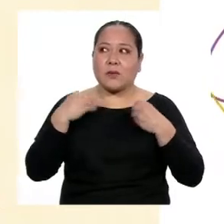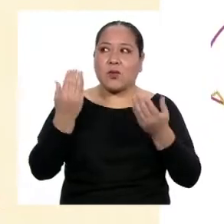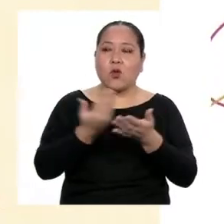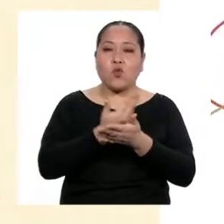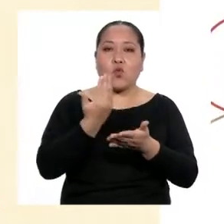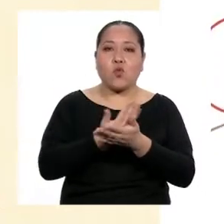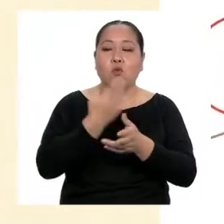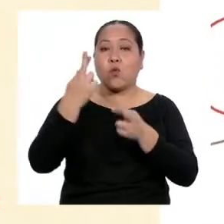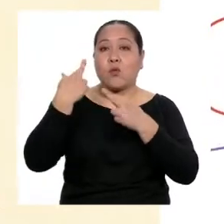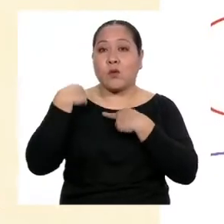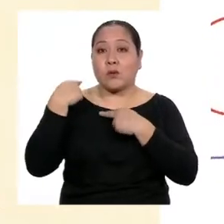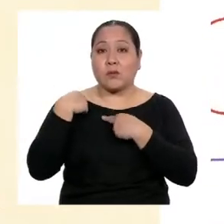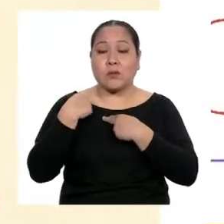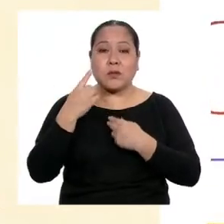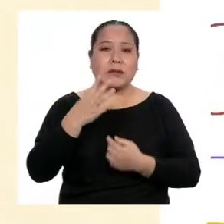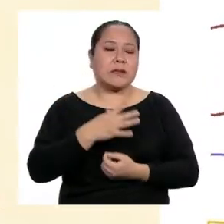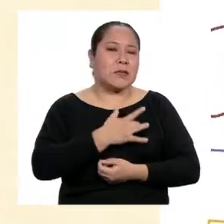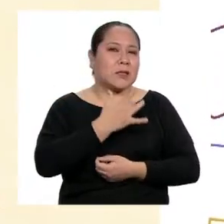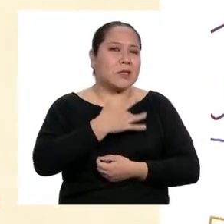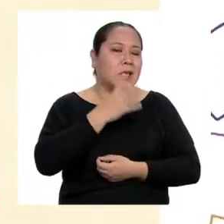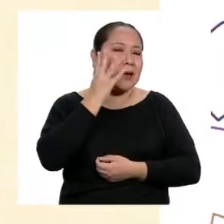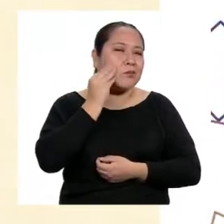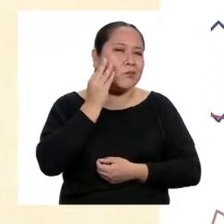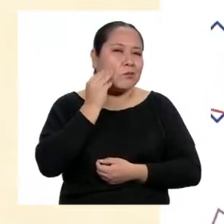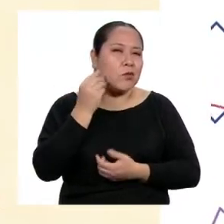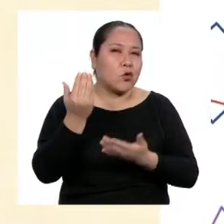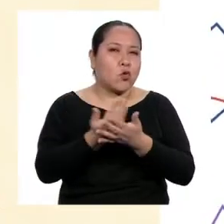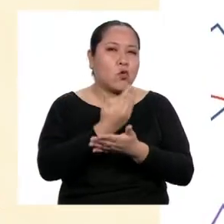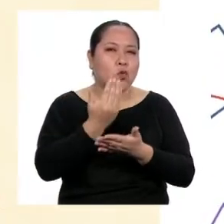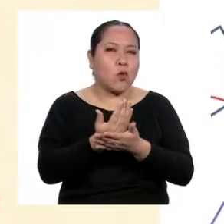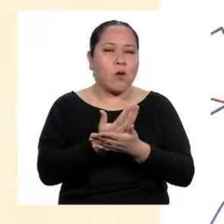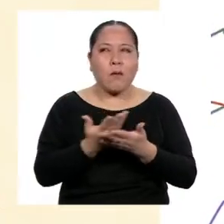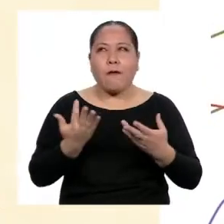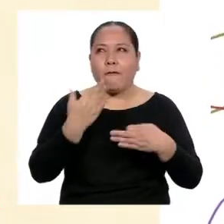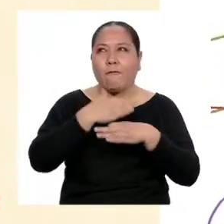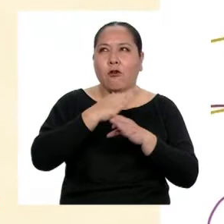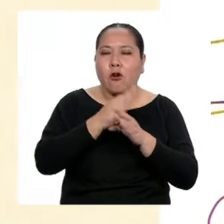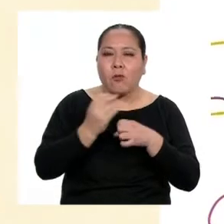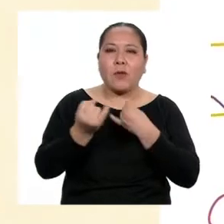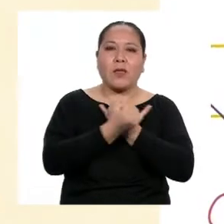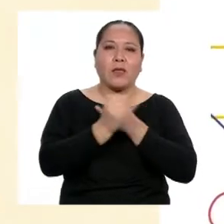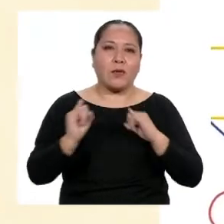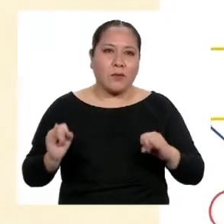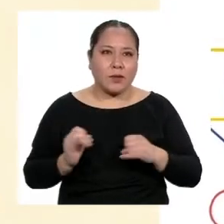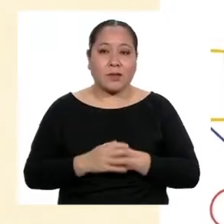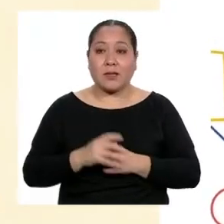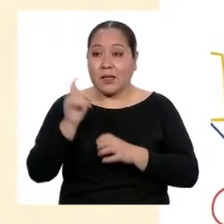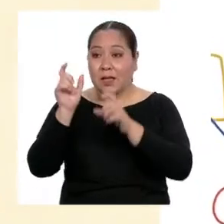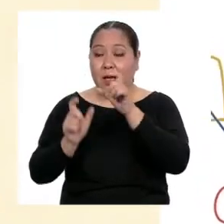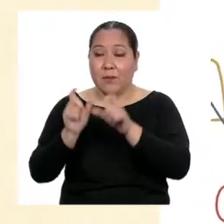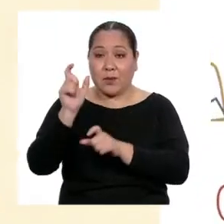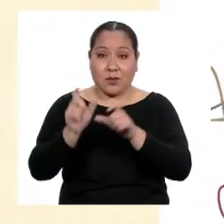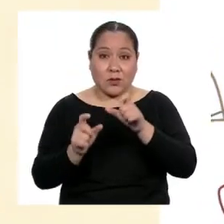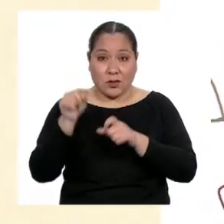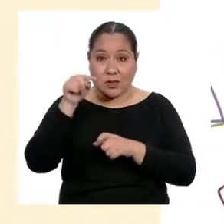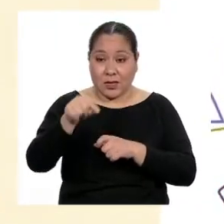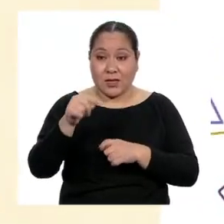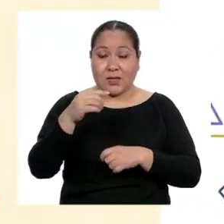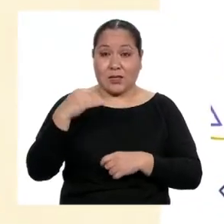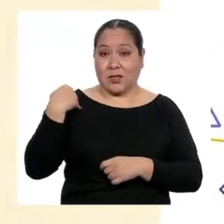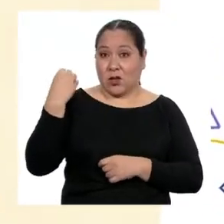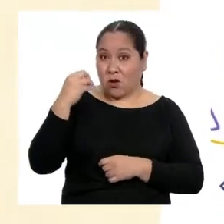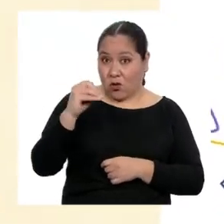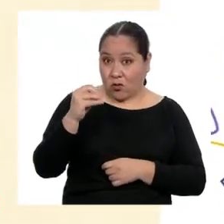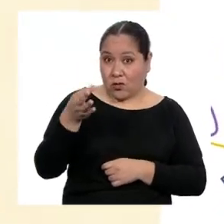responsabilidades y se experimenta una nueva sensación de independencia. Las personas que se encuentran en esta